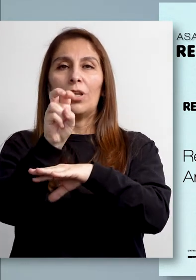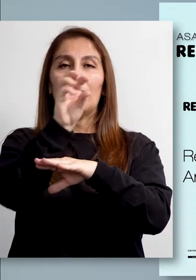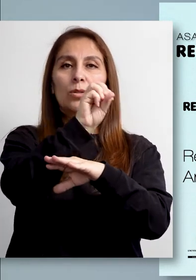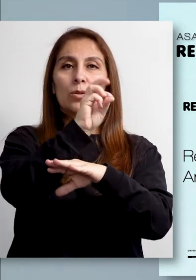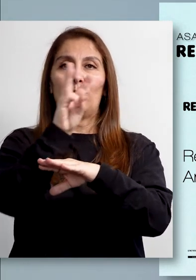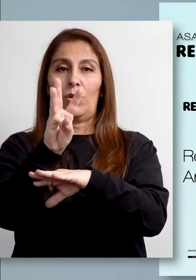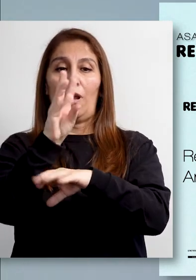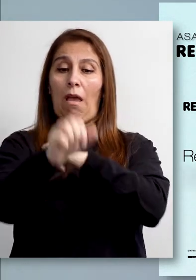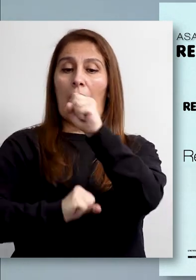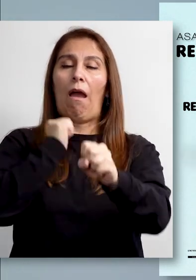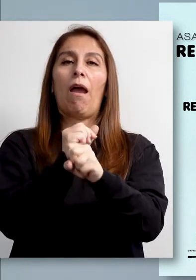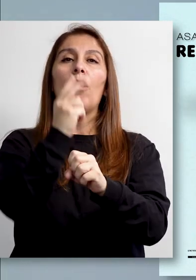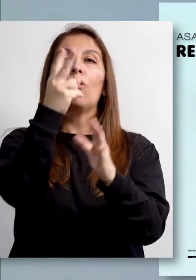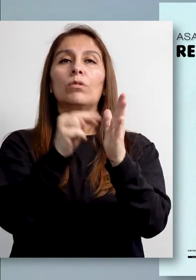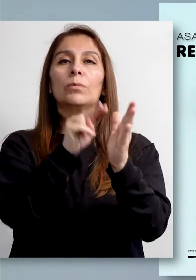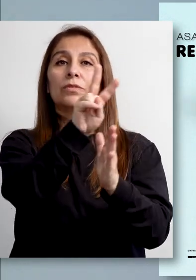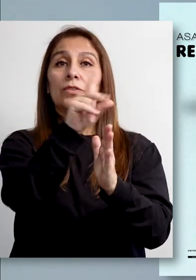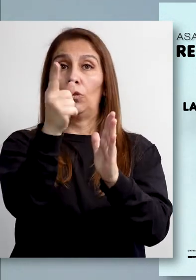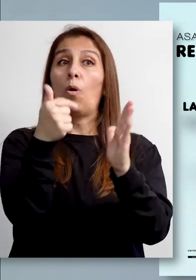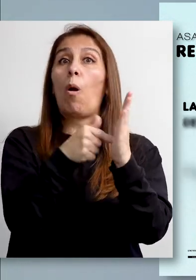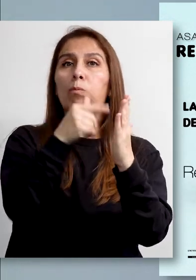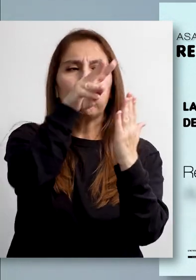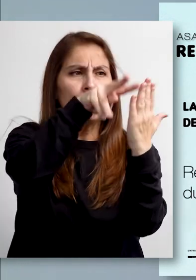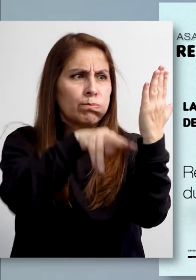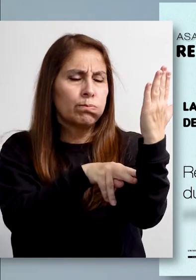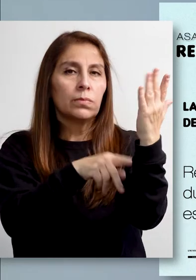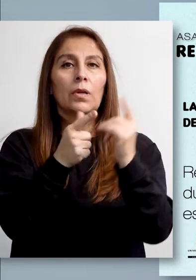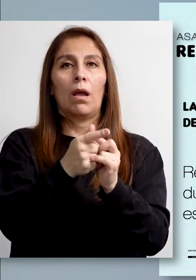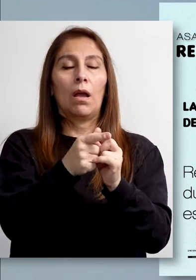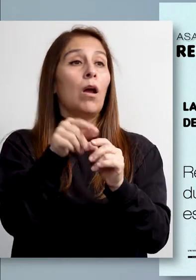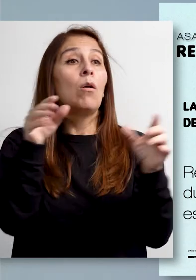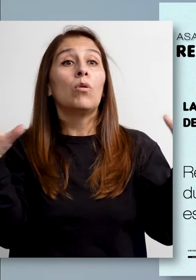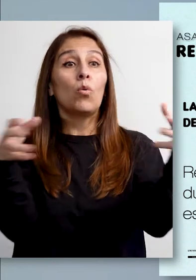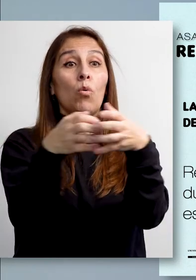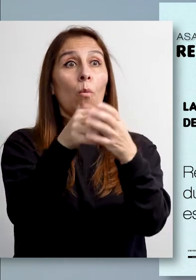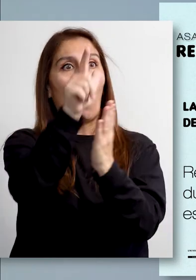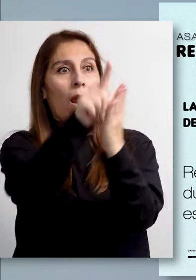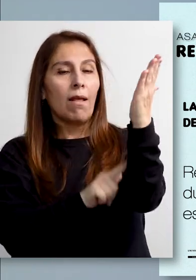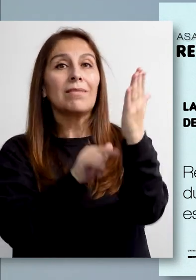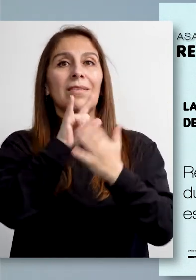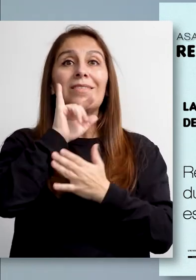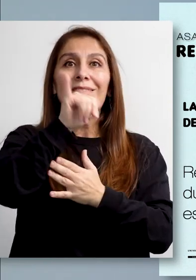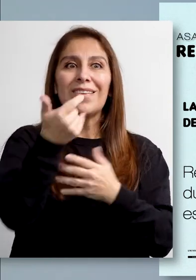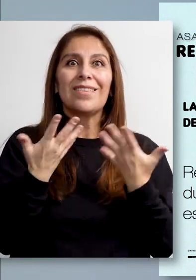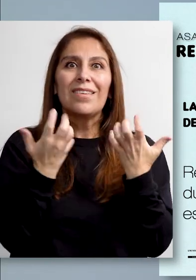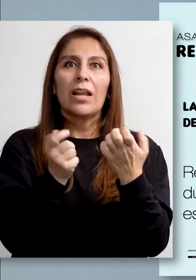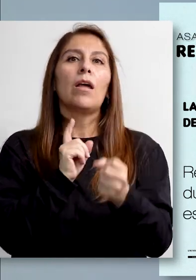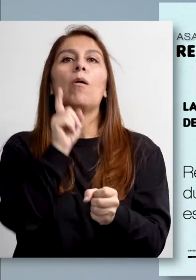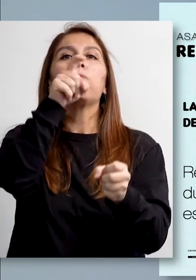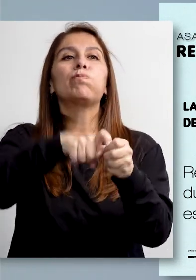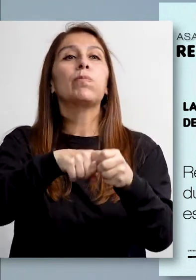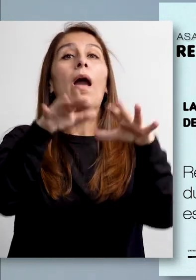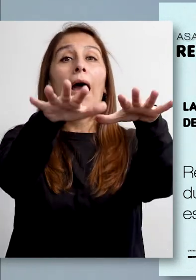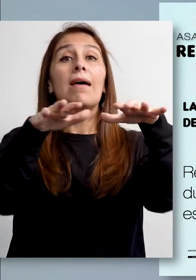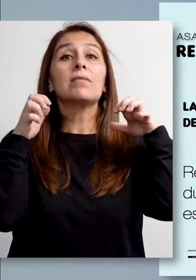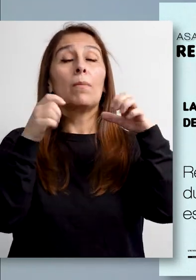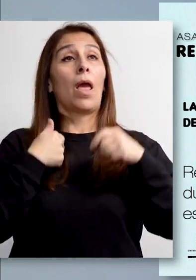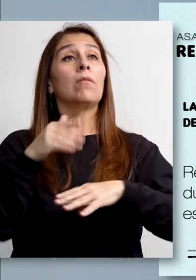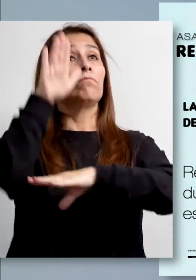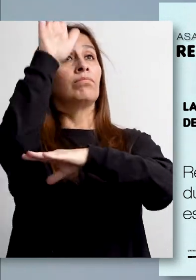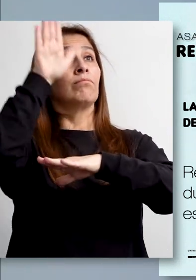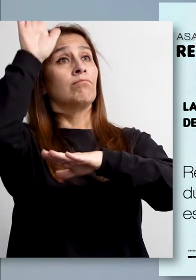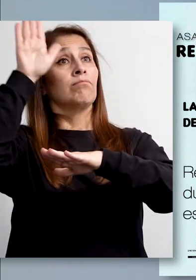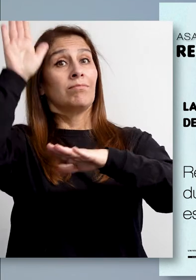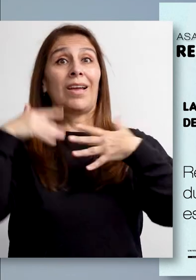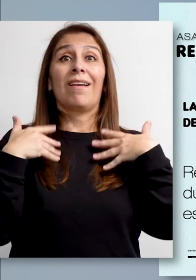de 2021. Las fórmulas de aspirantes habilitadas deberán realizar personalmente su postulación en la Asamblea en el